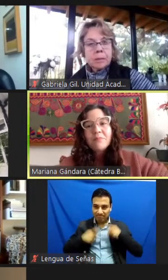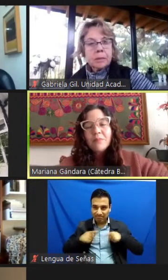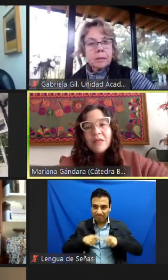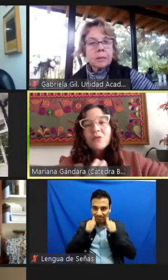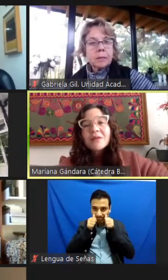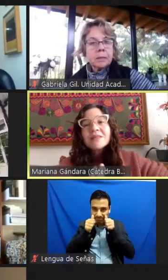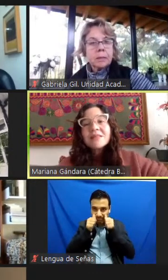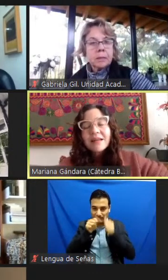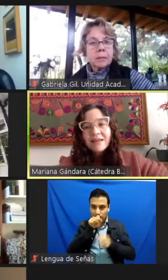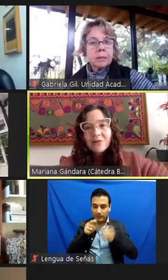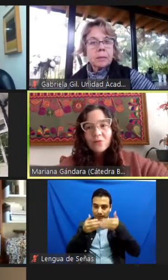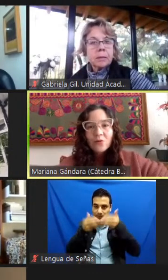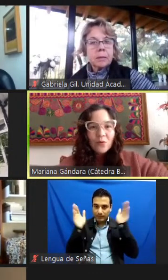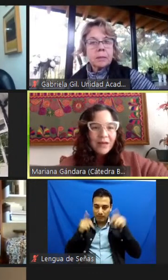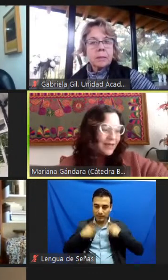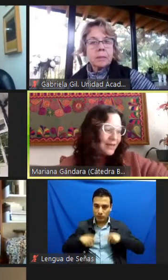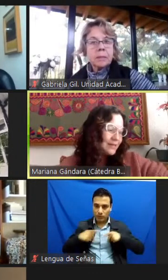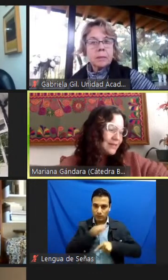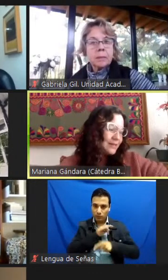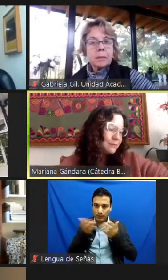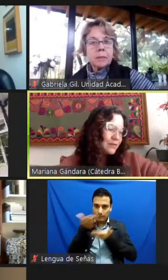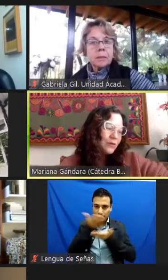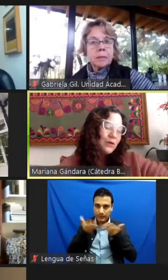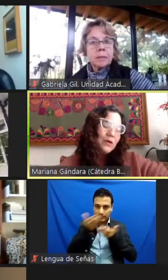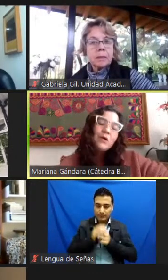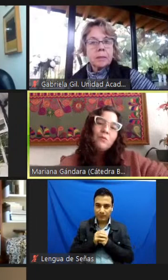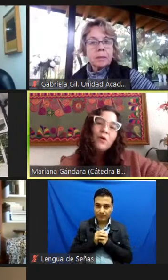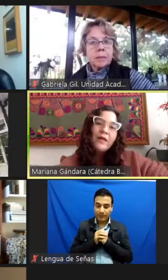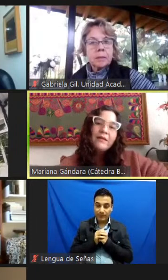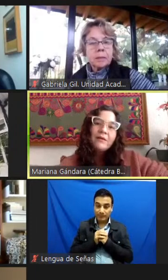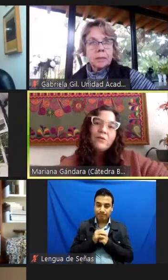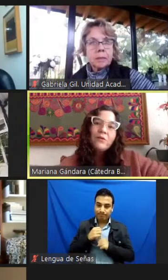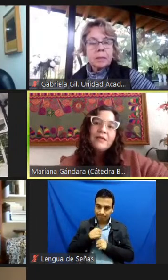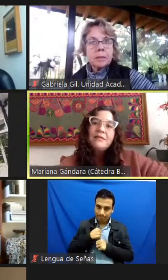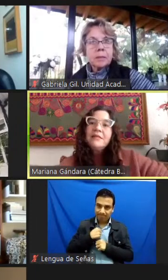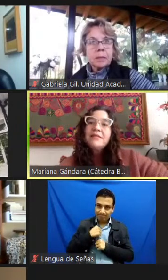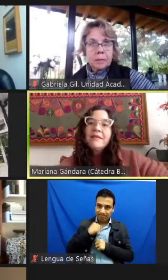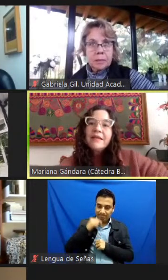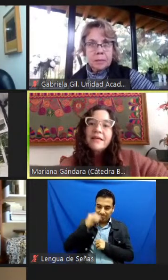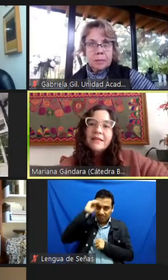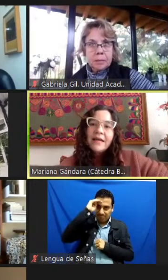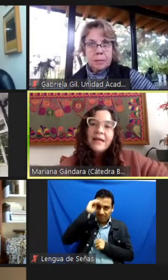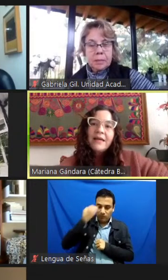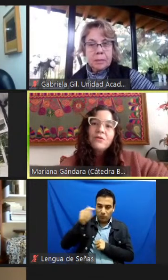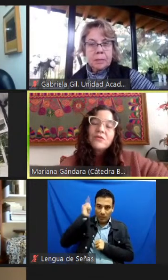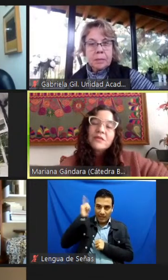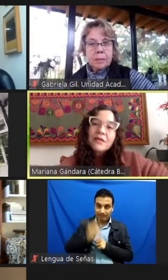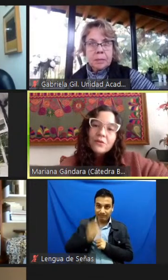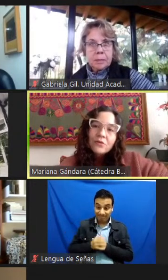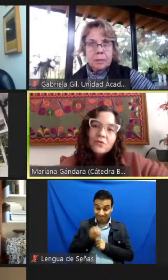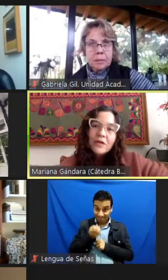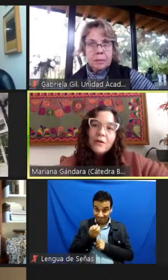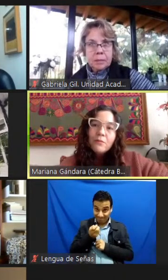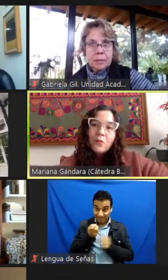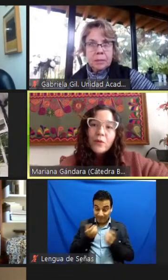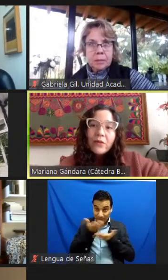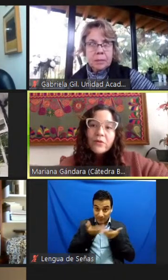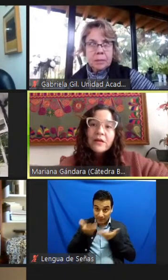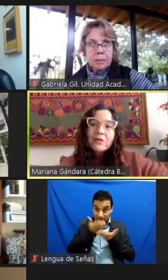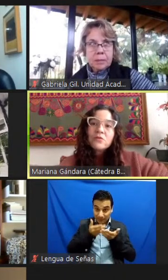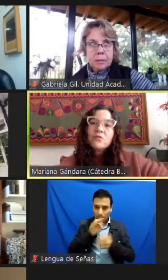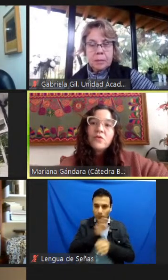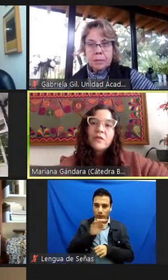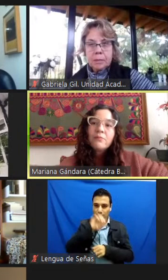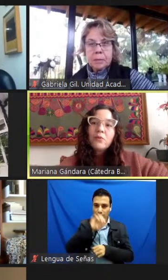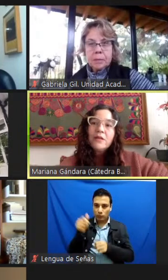quiero pensar que lo que ocurra en este espacio pueda tener una incidencia directa en dos sentidos. Por un lado,